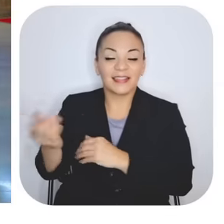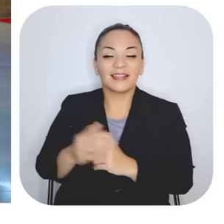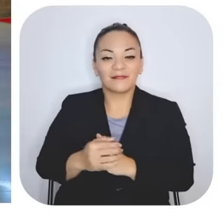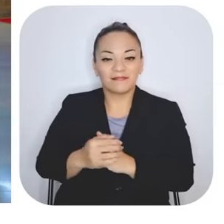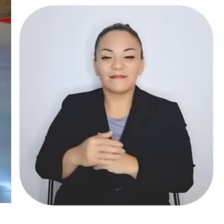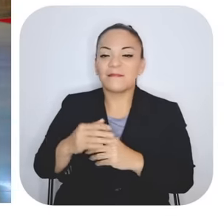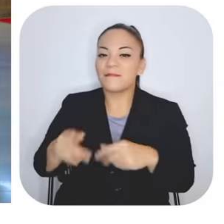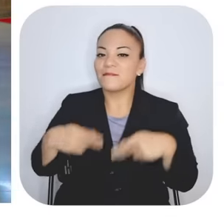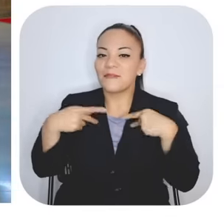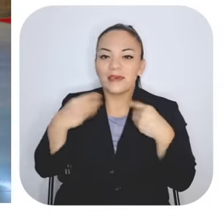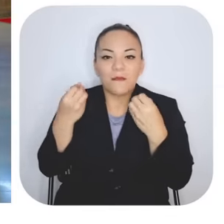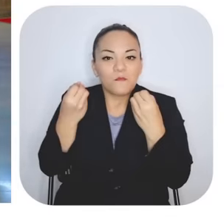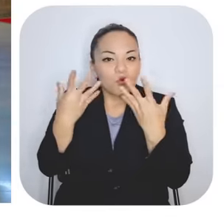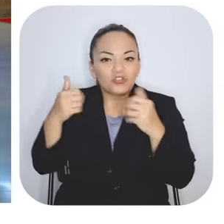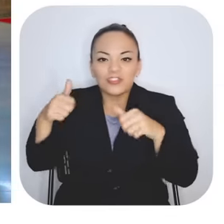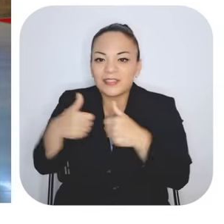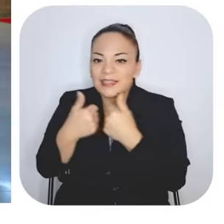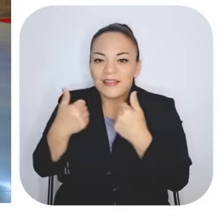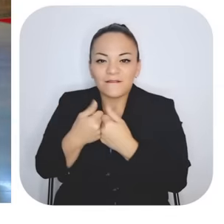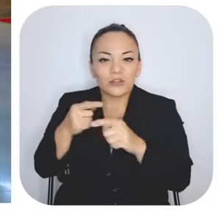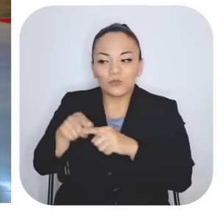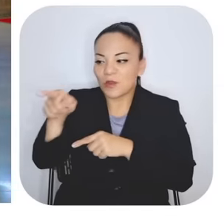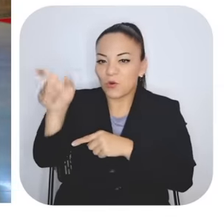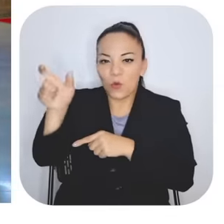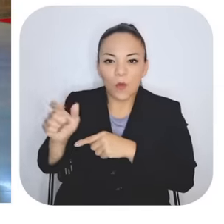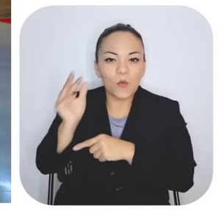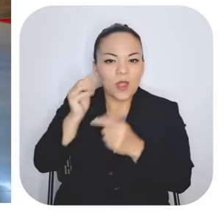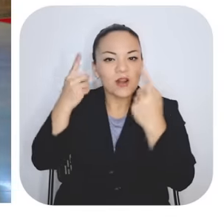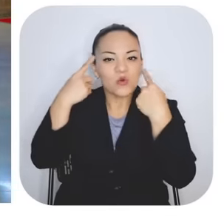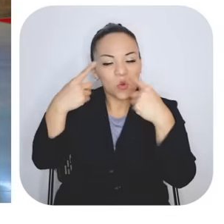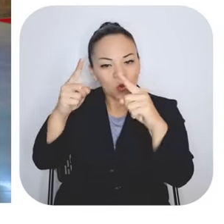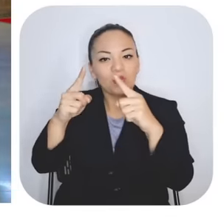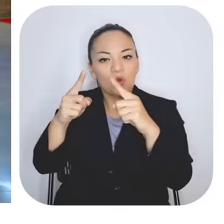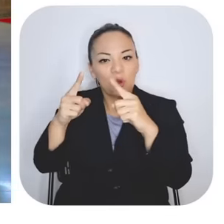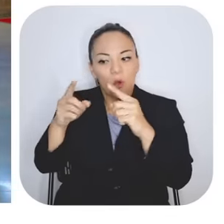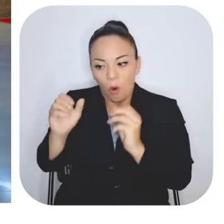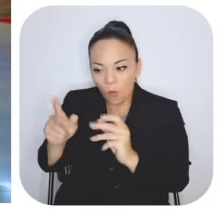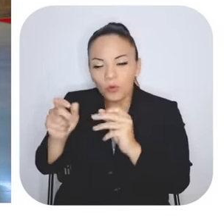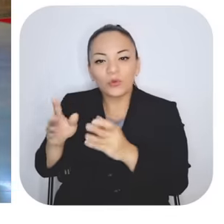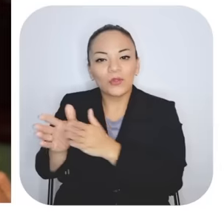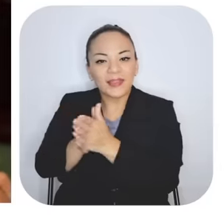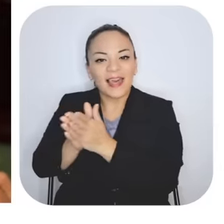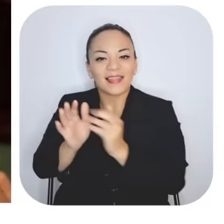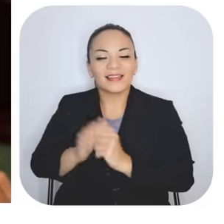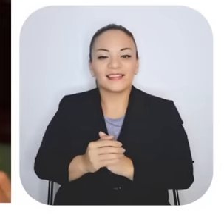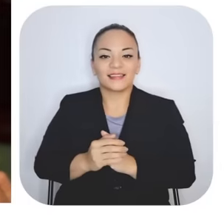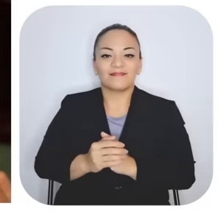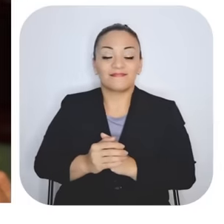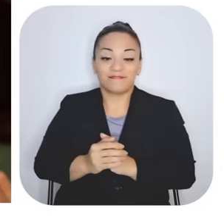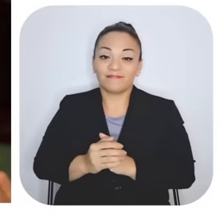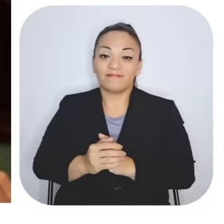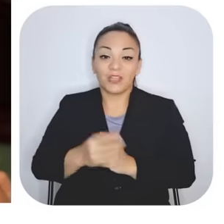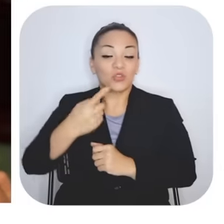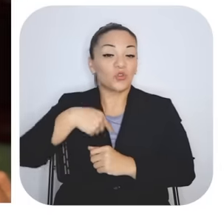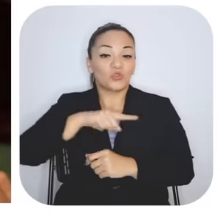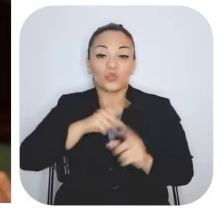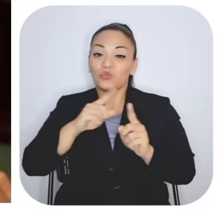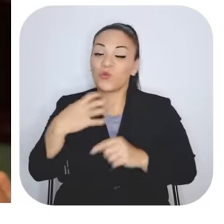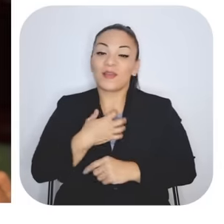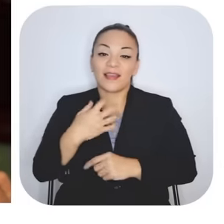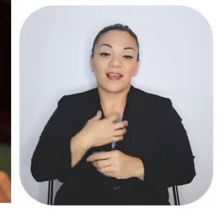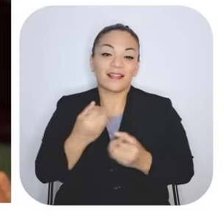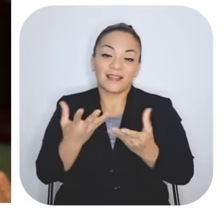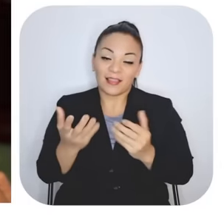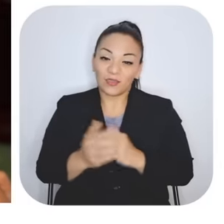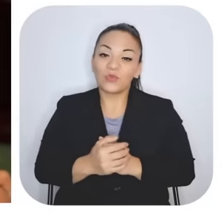Una vida llena de desafíos, pero que ella convirtió en oportunidades. Y que no nos quejemos tanto, los que